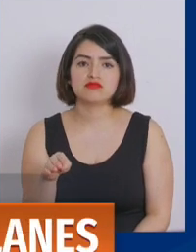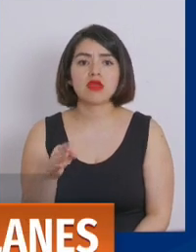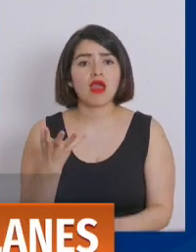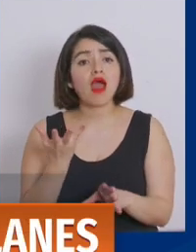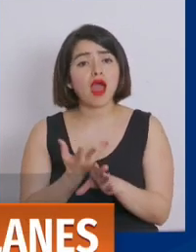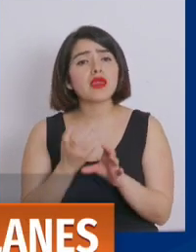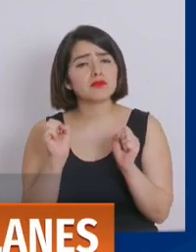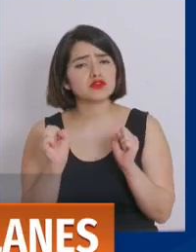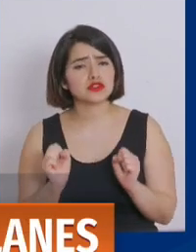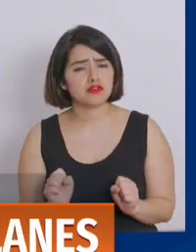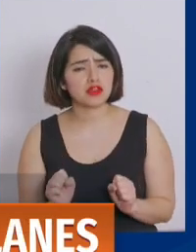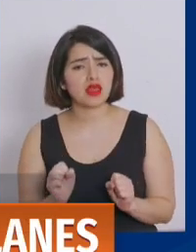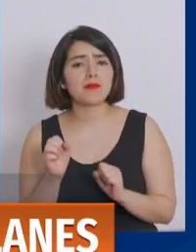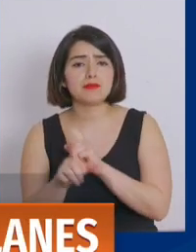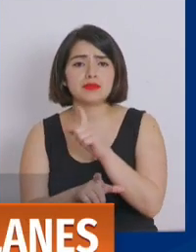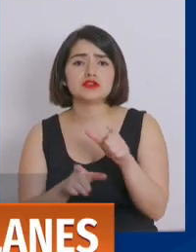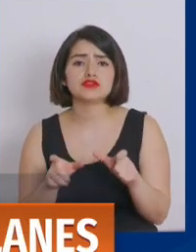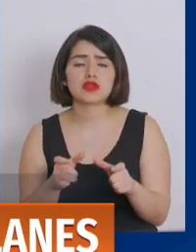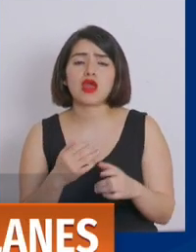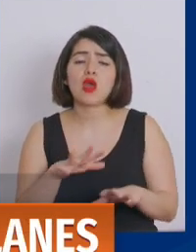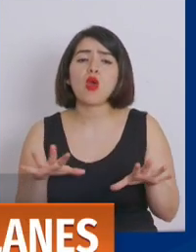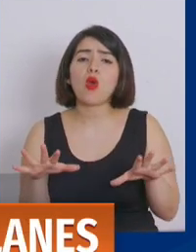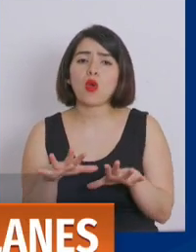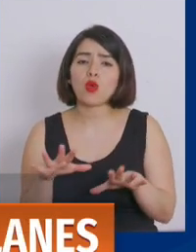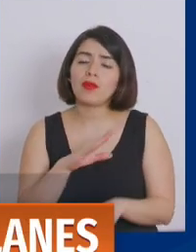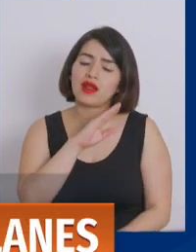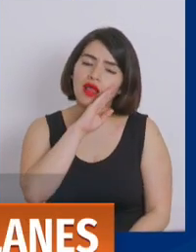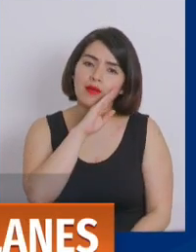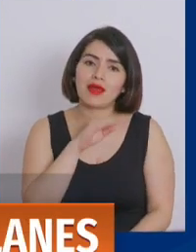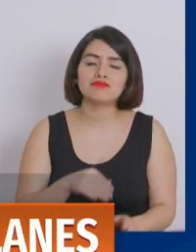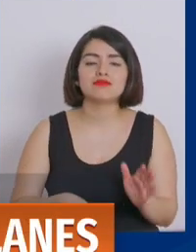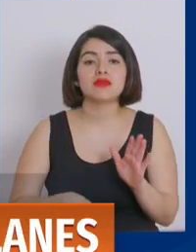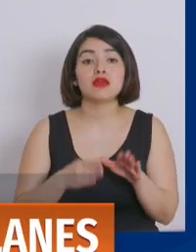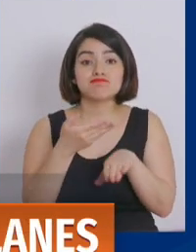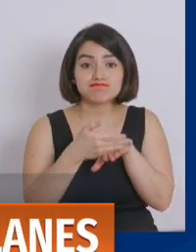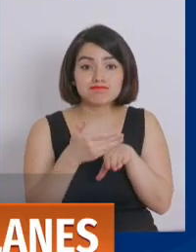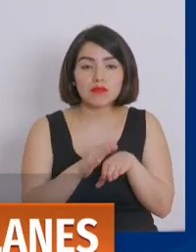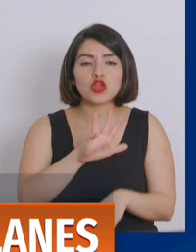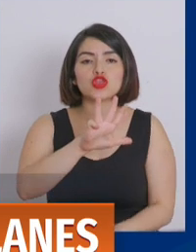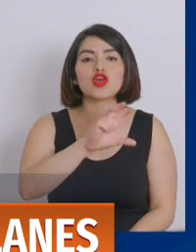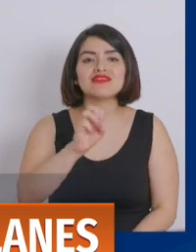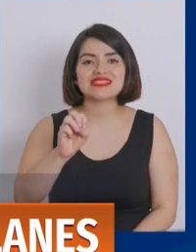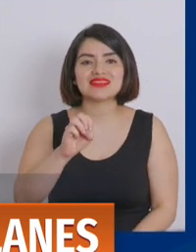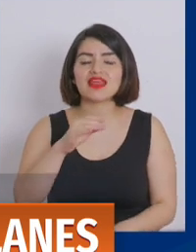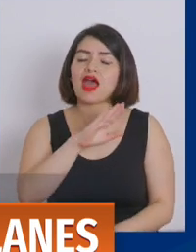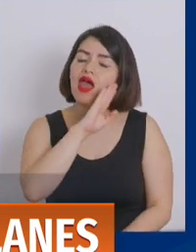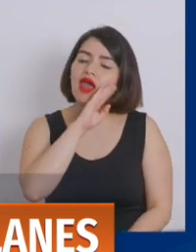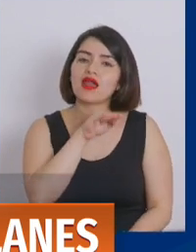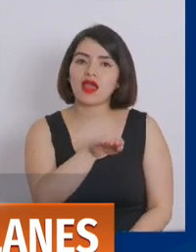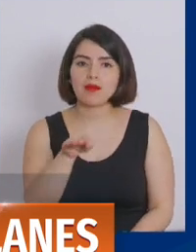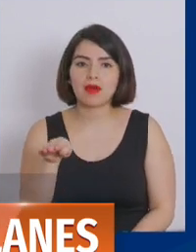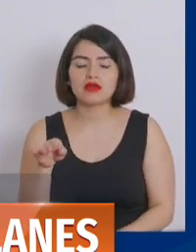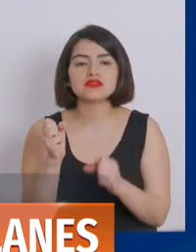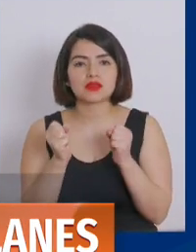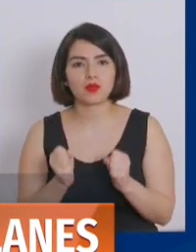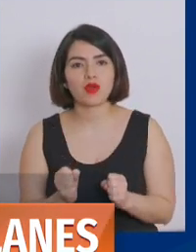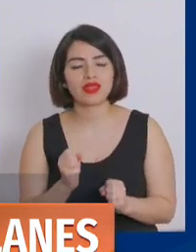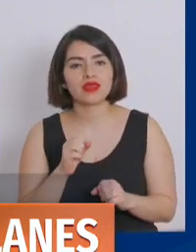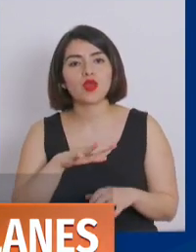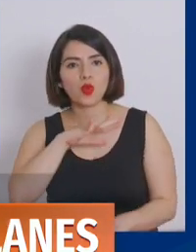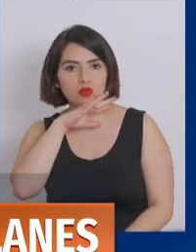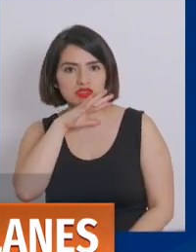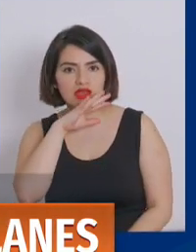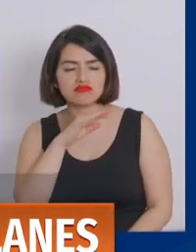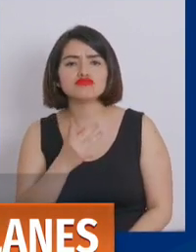posibilidad de un crecimiento de más de 900 camas. Esto es para transmitir que tenemos una